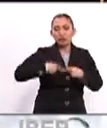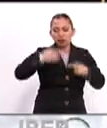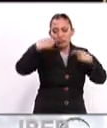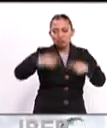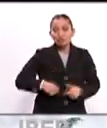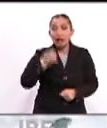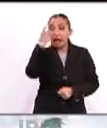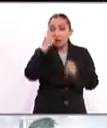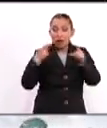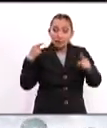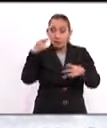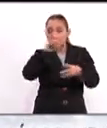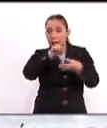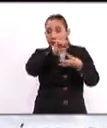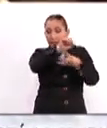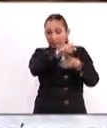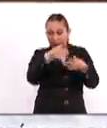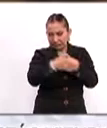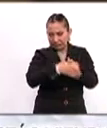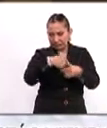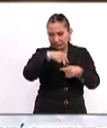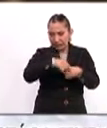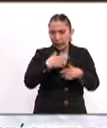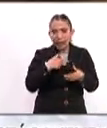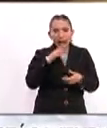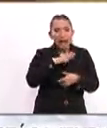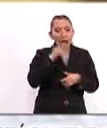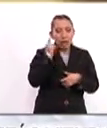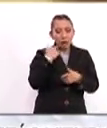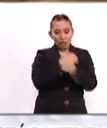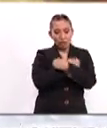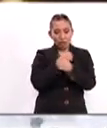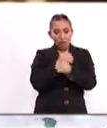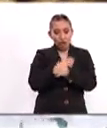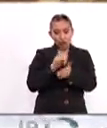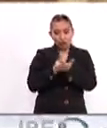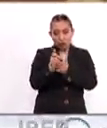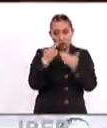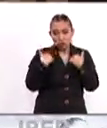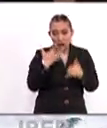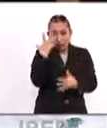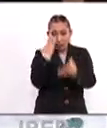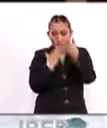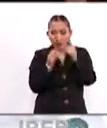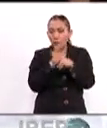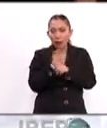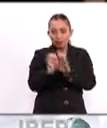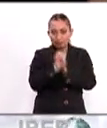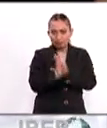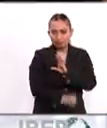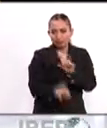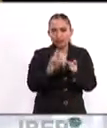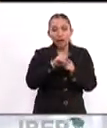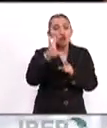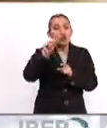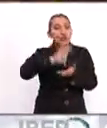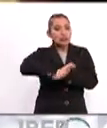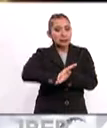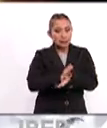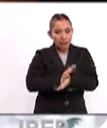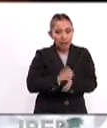Algunas metas a corto plazo que se encuentran en el camino por una educación en derechos humanos son, por ejemplo, la no